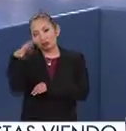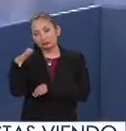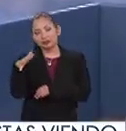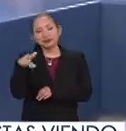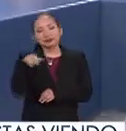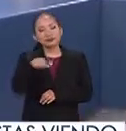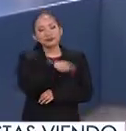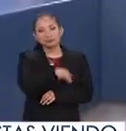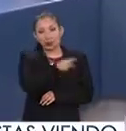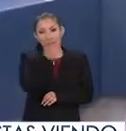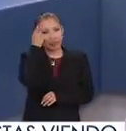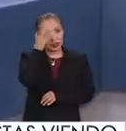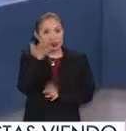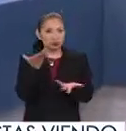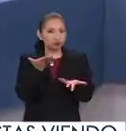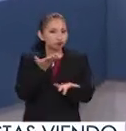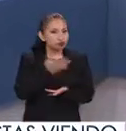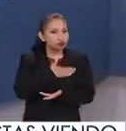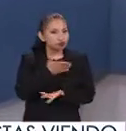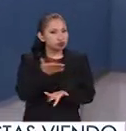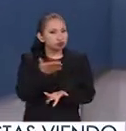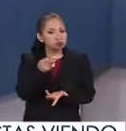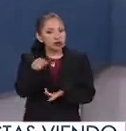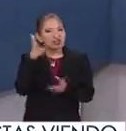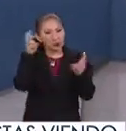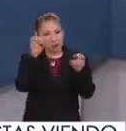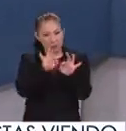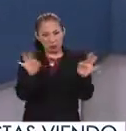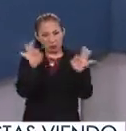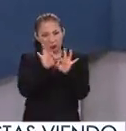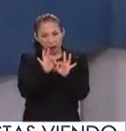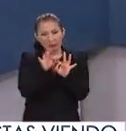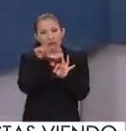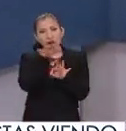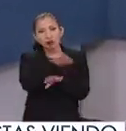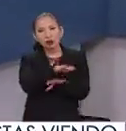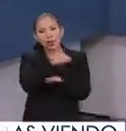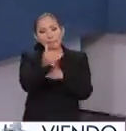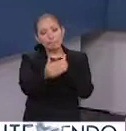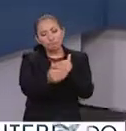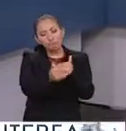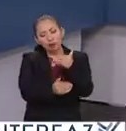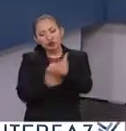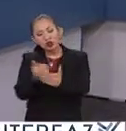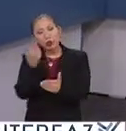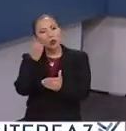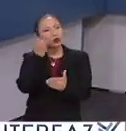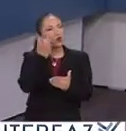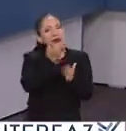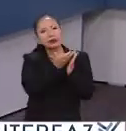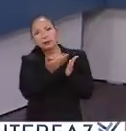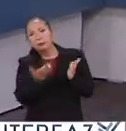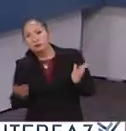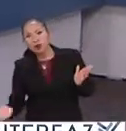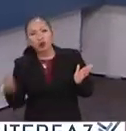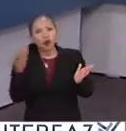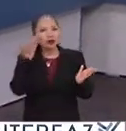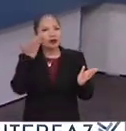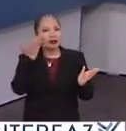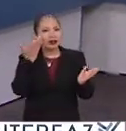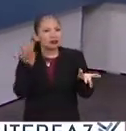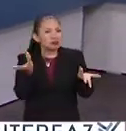INEA. Director, bueno, pues platicábamos de un tema muy importante sobre este proceso. ¿Cuánto tiempo dura la